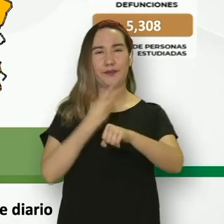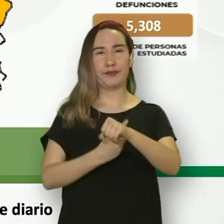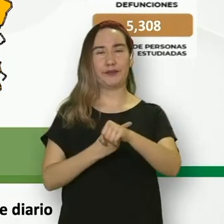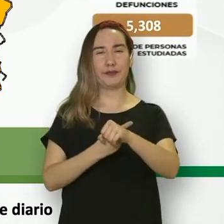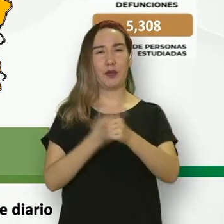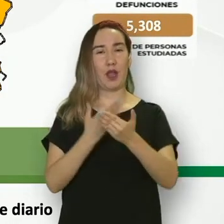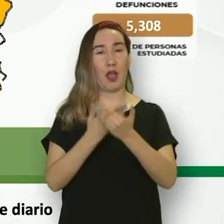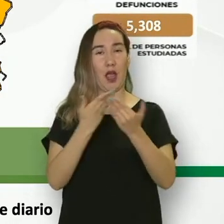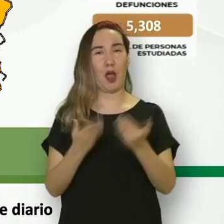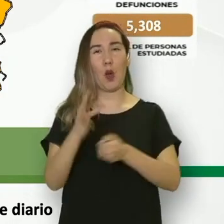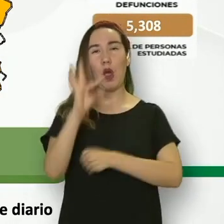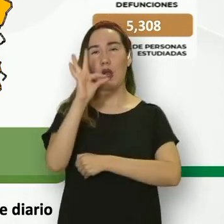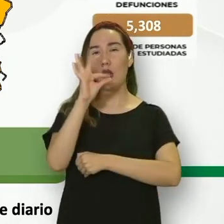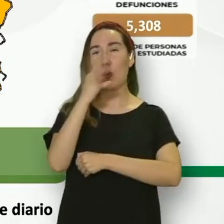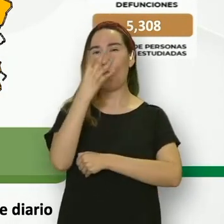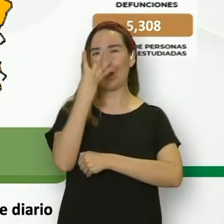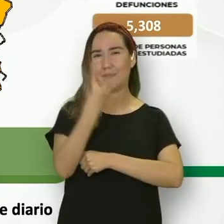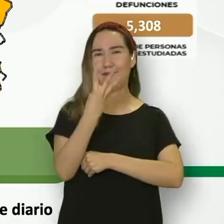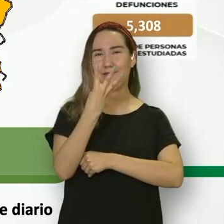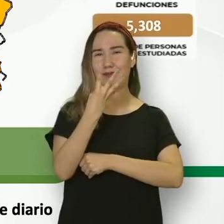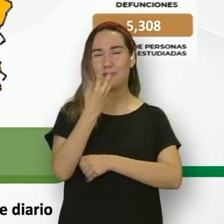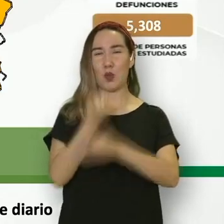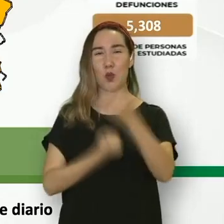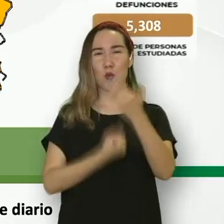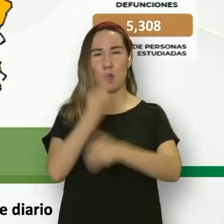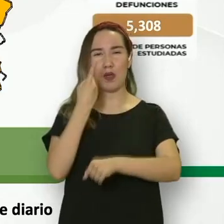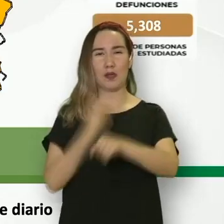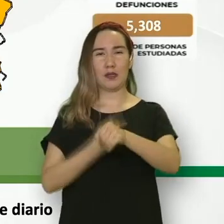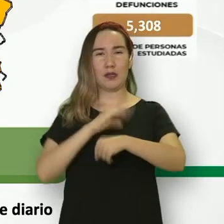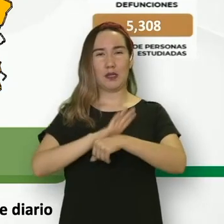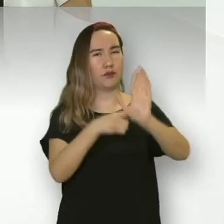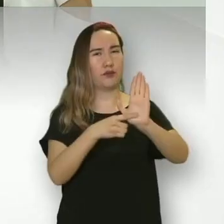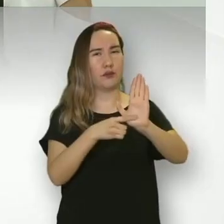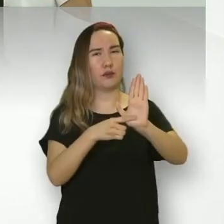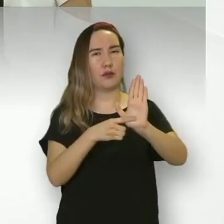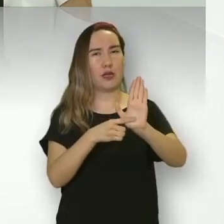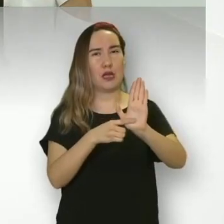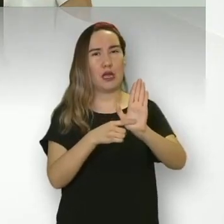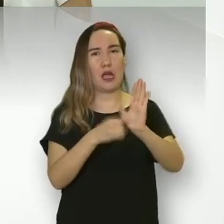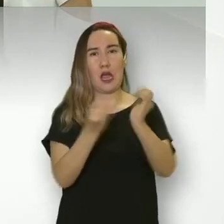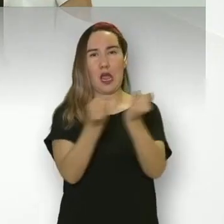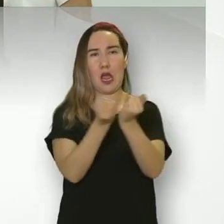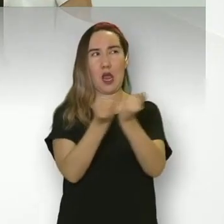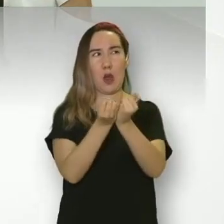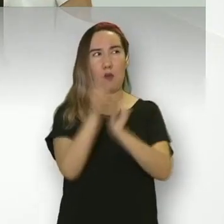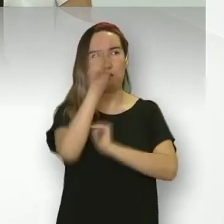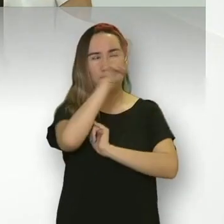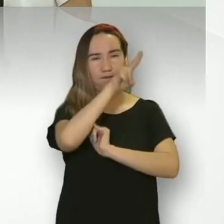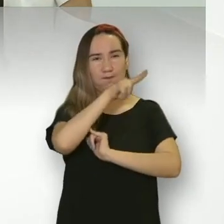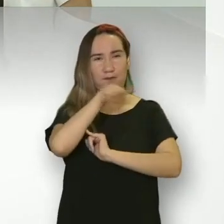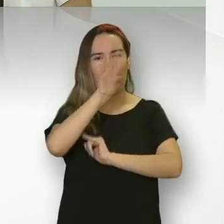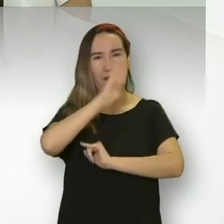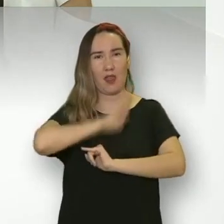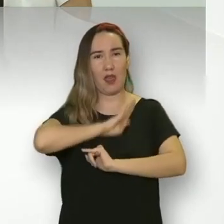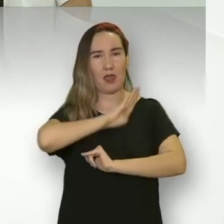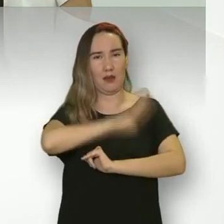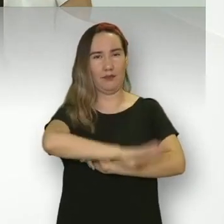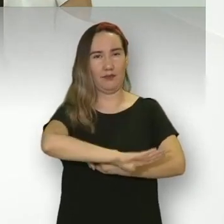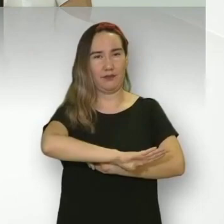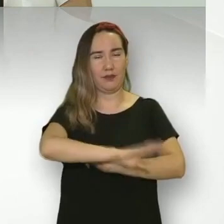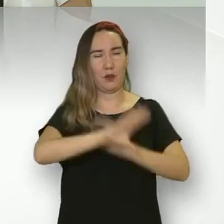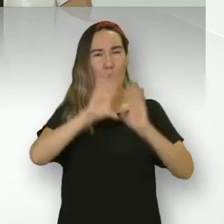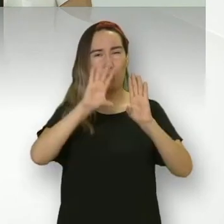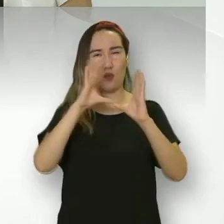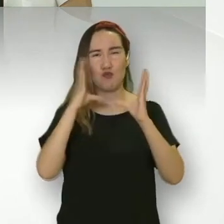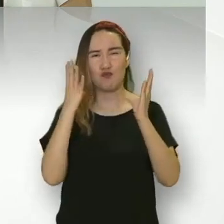nuevos positivos corresponde a 24 mujeres y 20 hombres, de entre 1 y 94 años de edad. 43